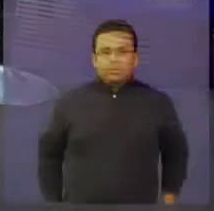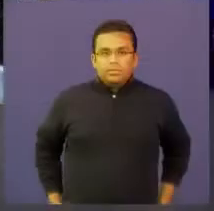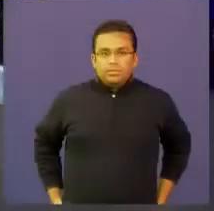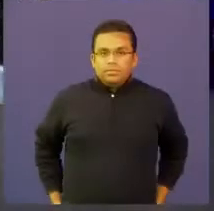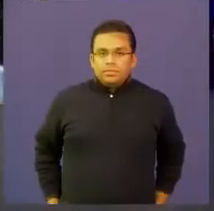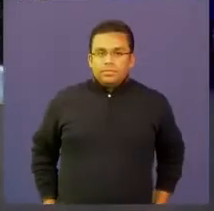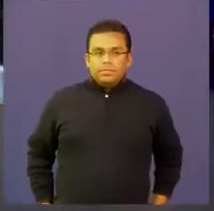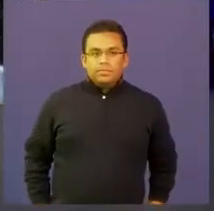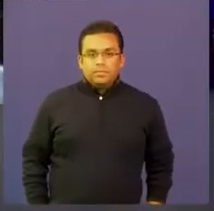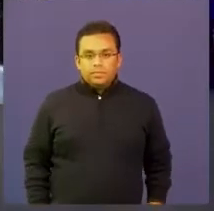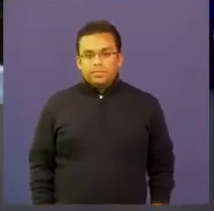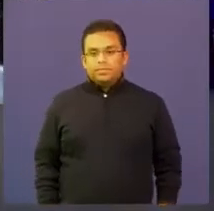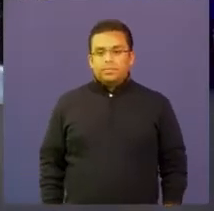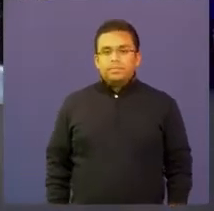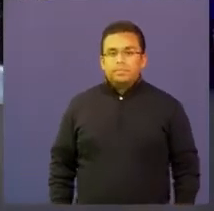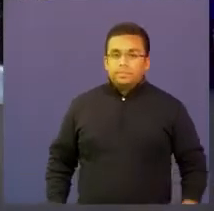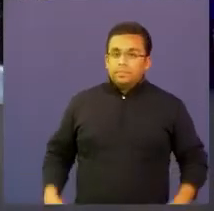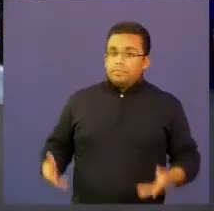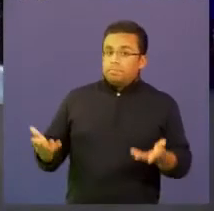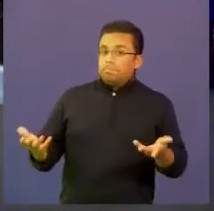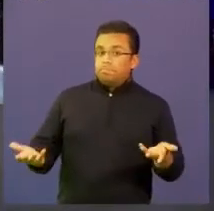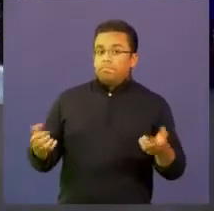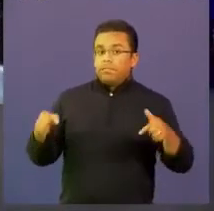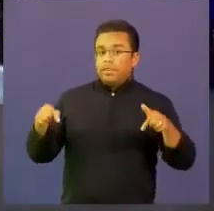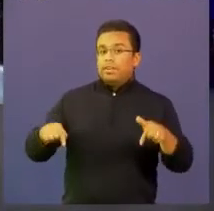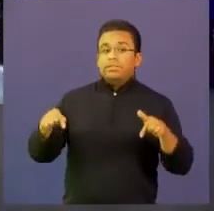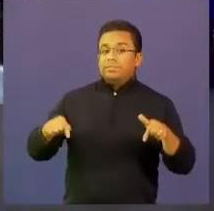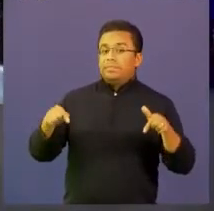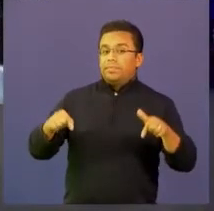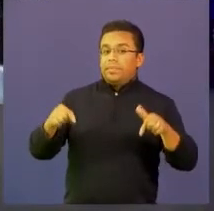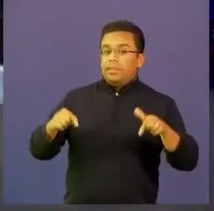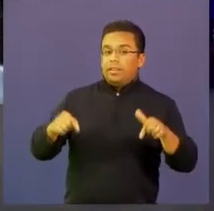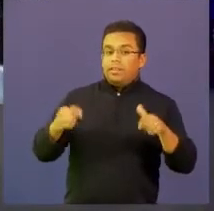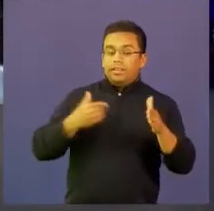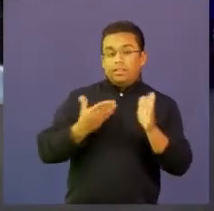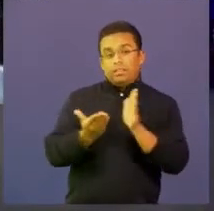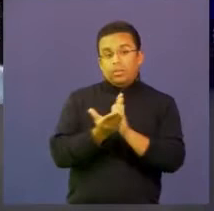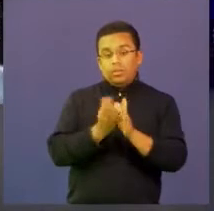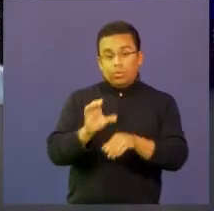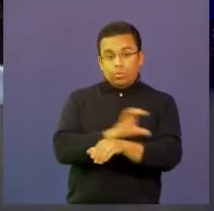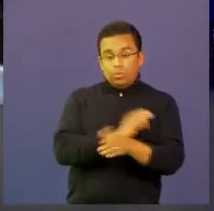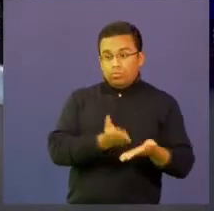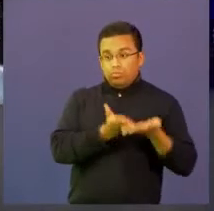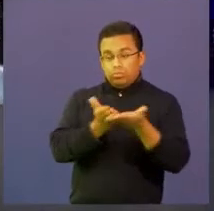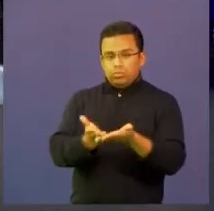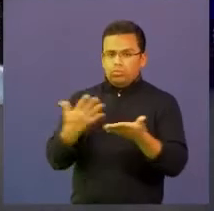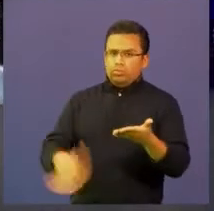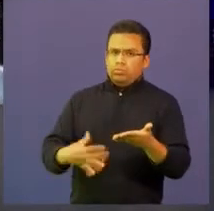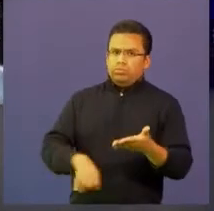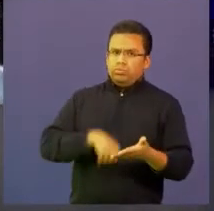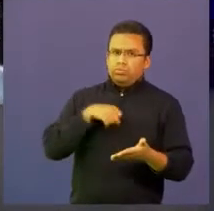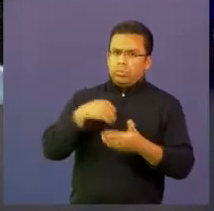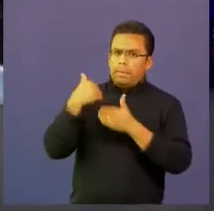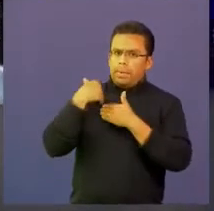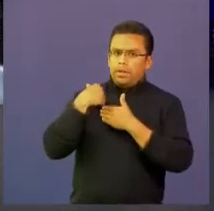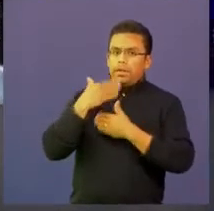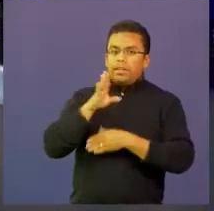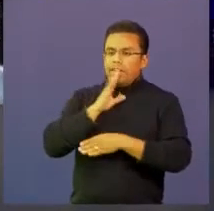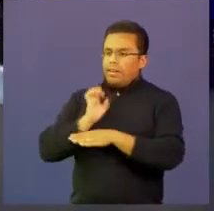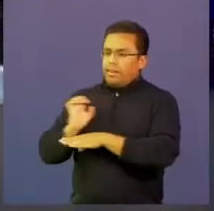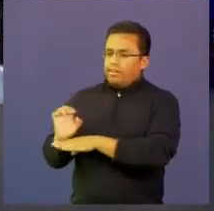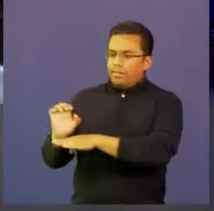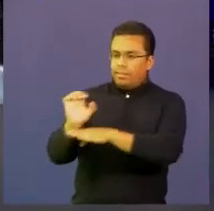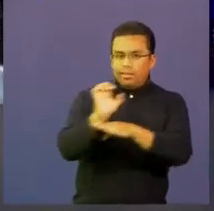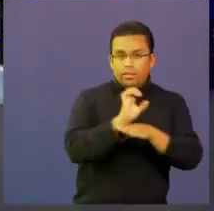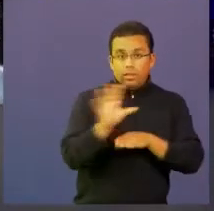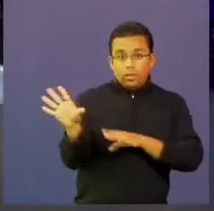nosotros como computadores para educar, siempre es un honor poder contar con el trabajo de todas las entidades que están buscando que